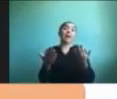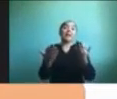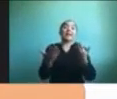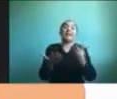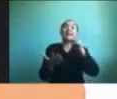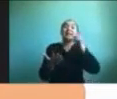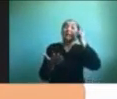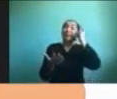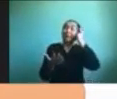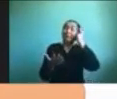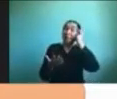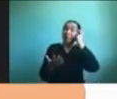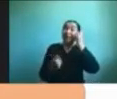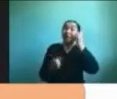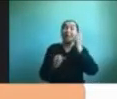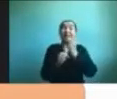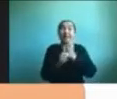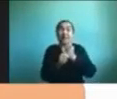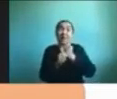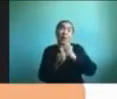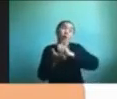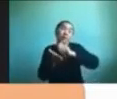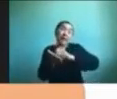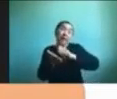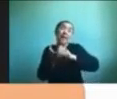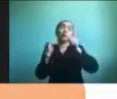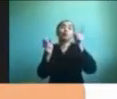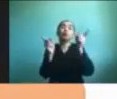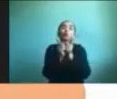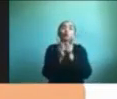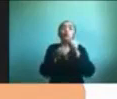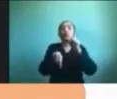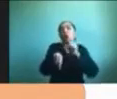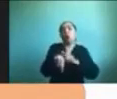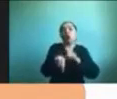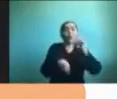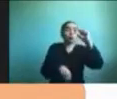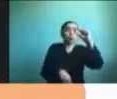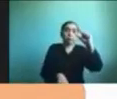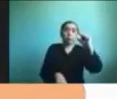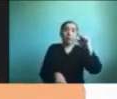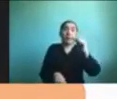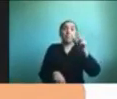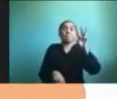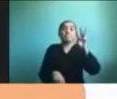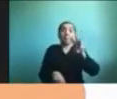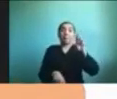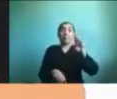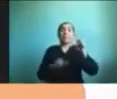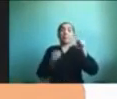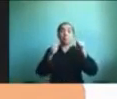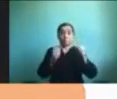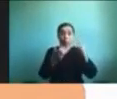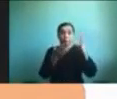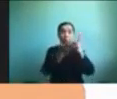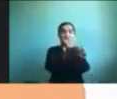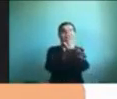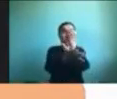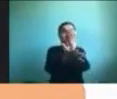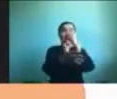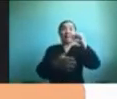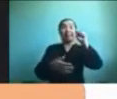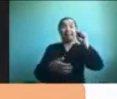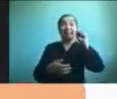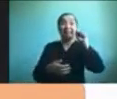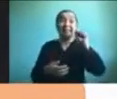tareas que sean muy chiquititas que nosotros como padres podamos lograr y que esas tareas puedan